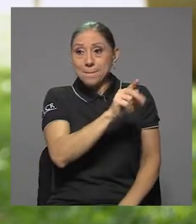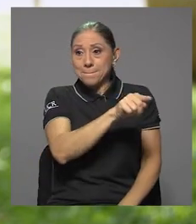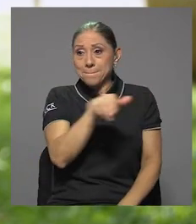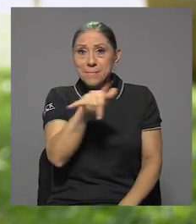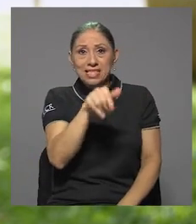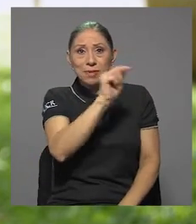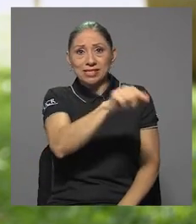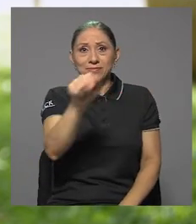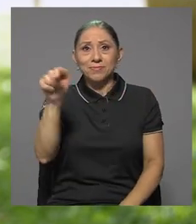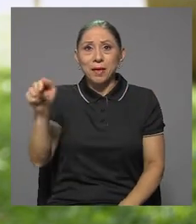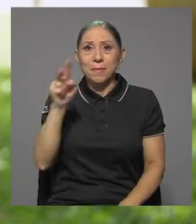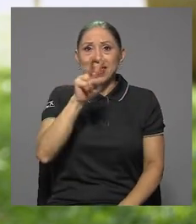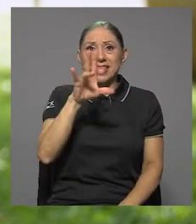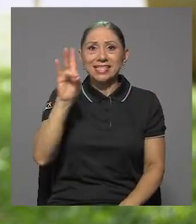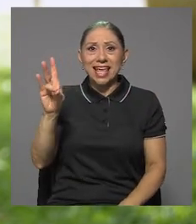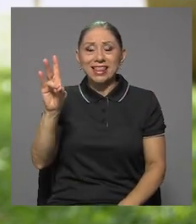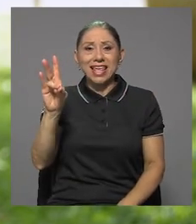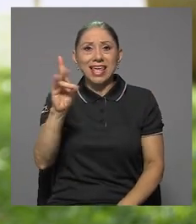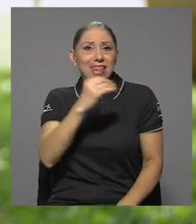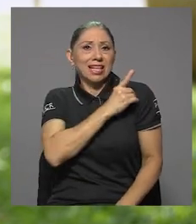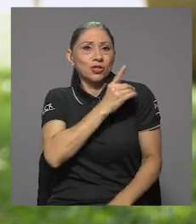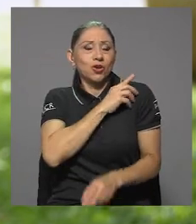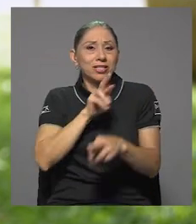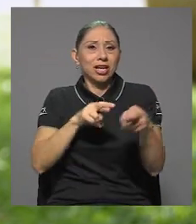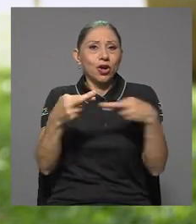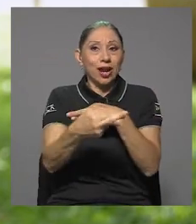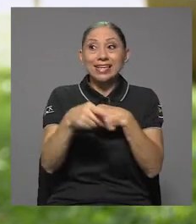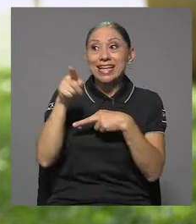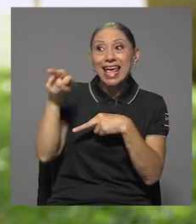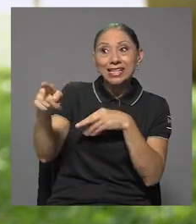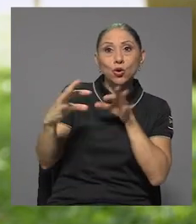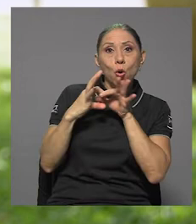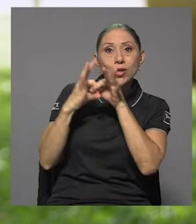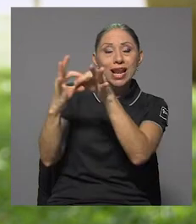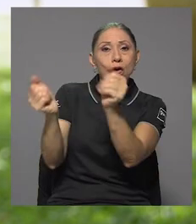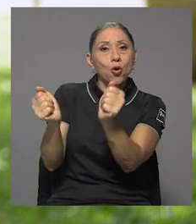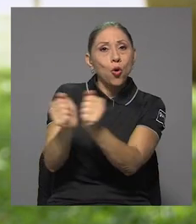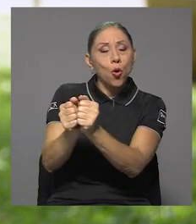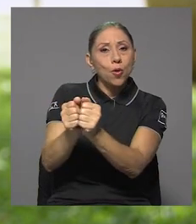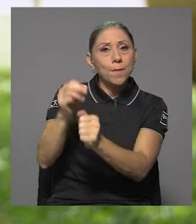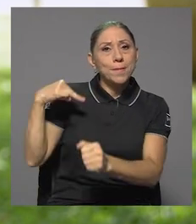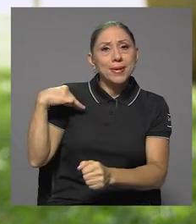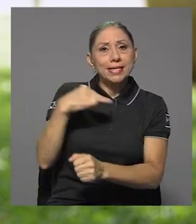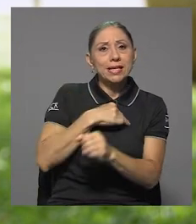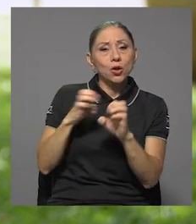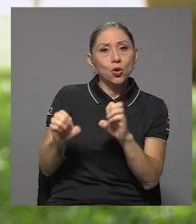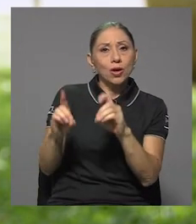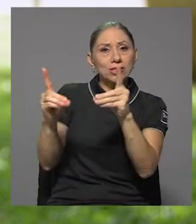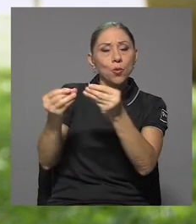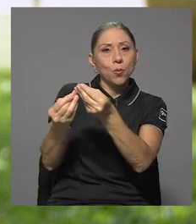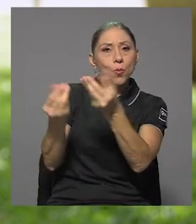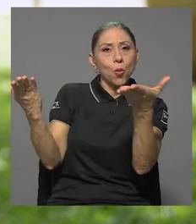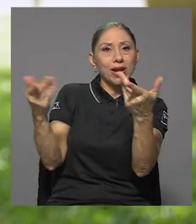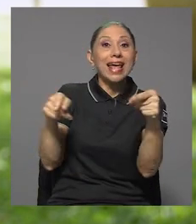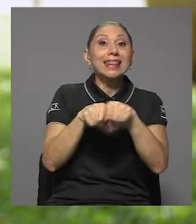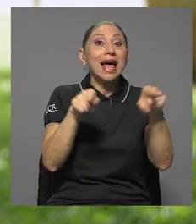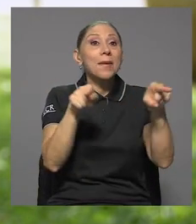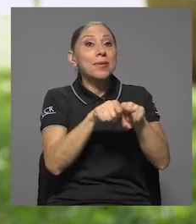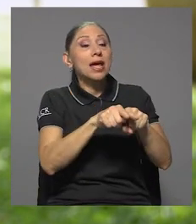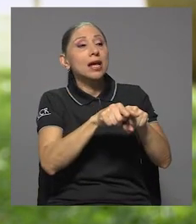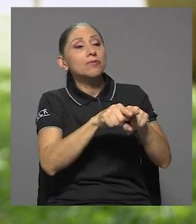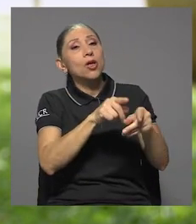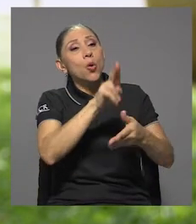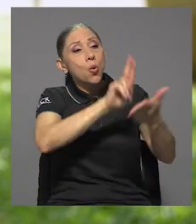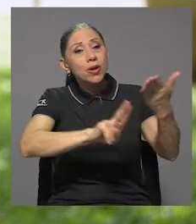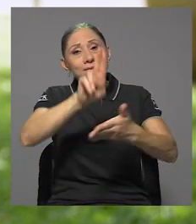Todo esto en coordinación con el Ministerio de Educación Pública directamente y también con organizaciones universitarias de